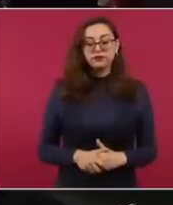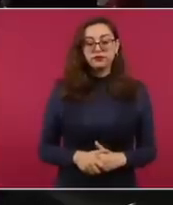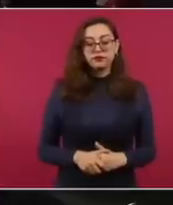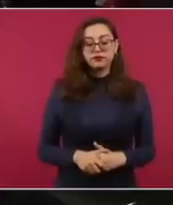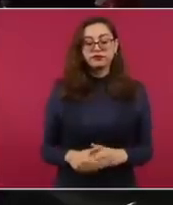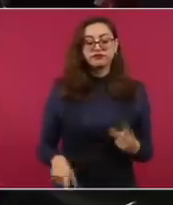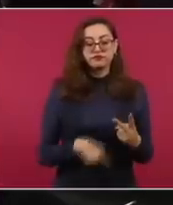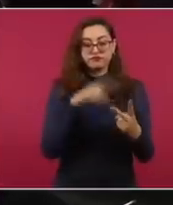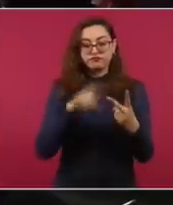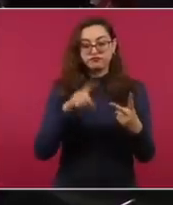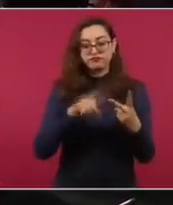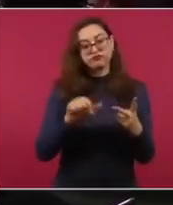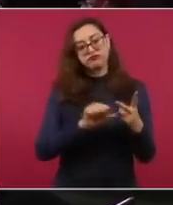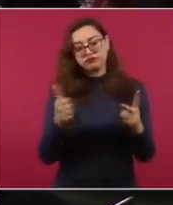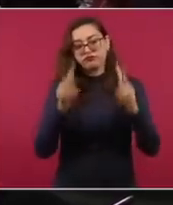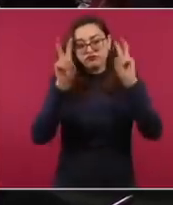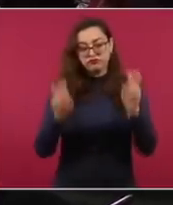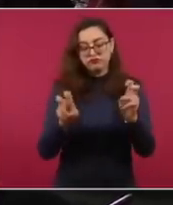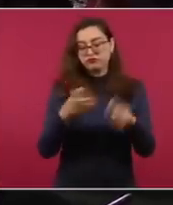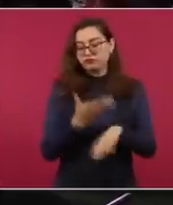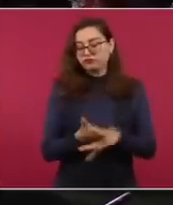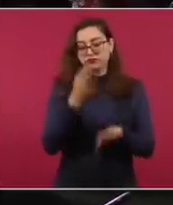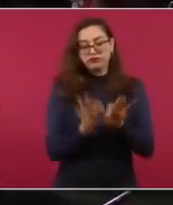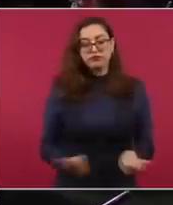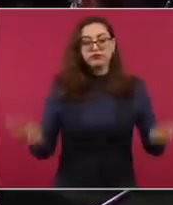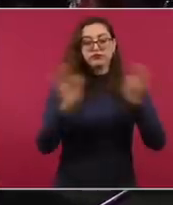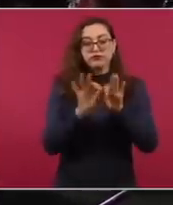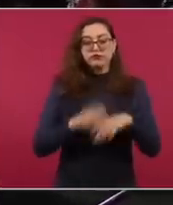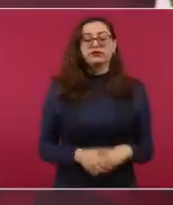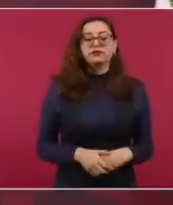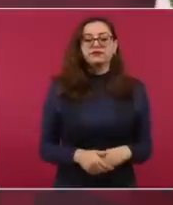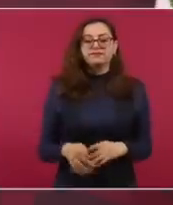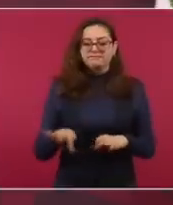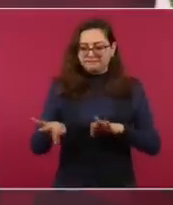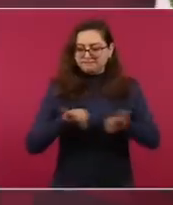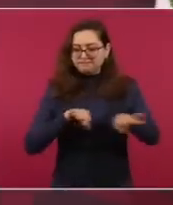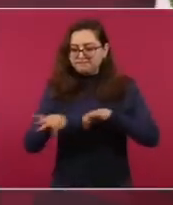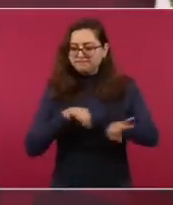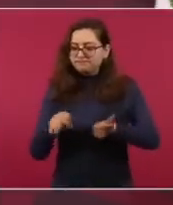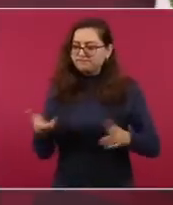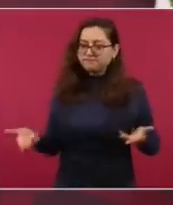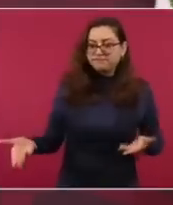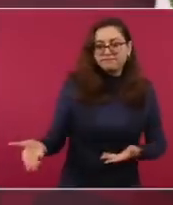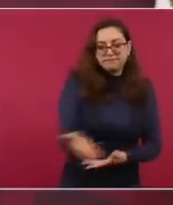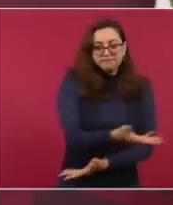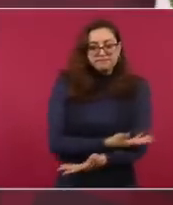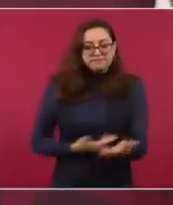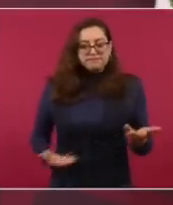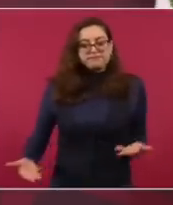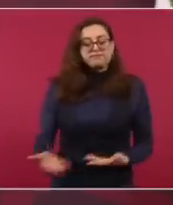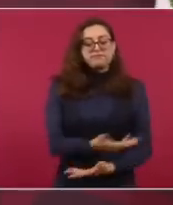Segundo gran tema al que se llegó tiene que ver con la movilidad laboral. Por primera vez en la historia